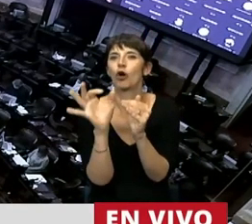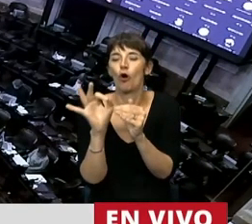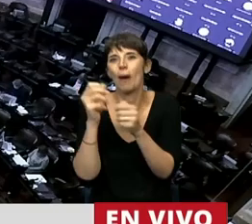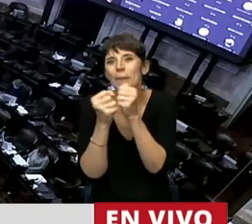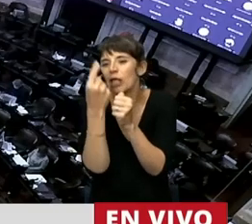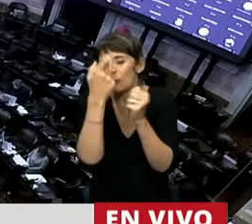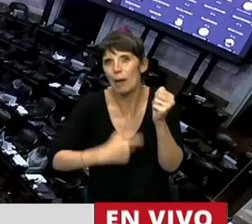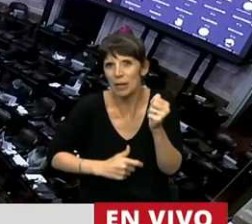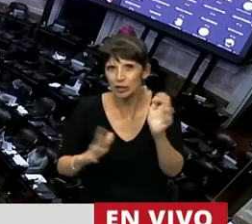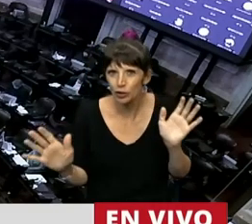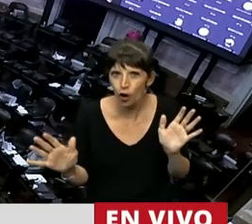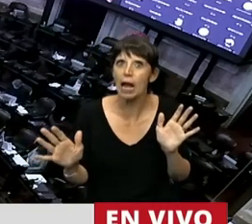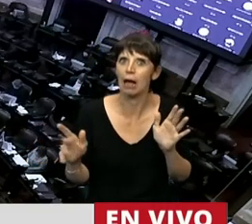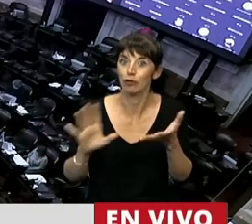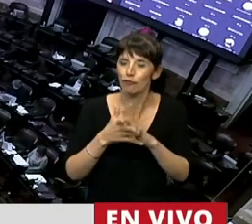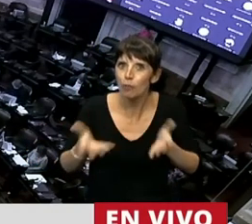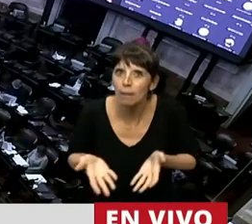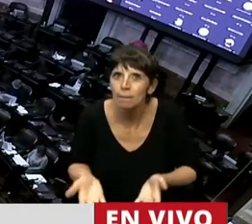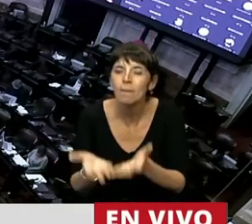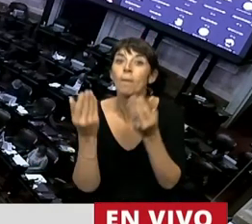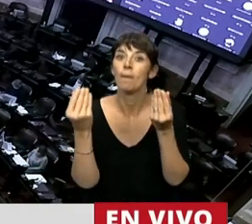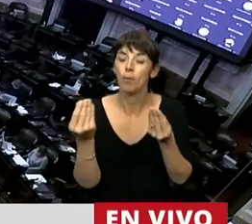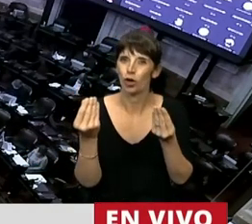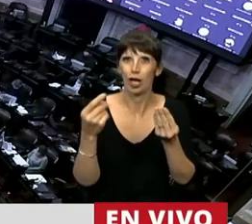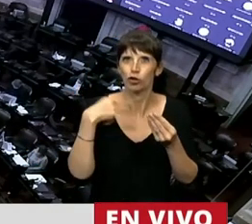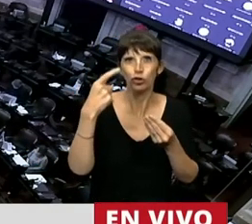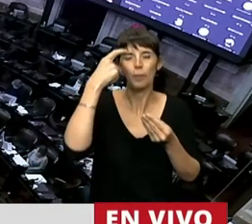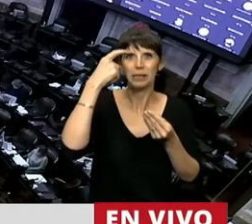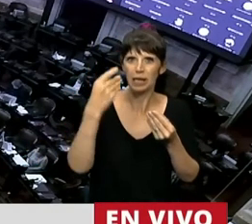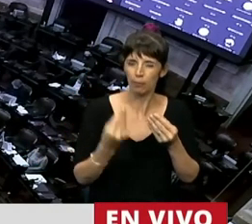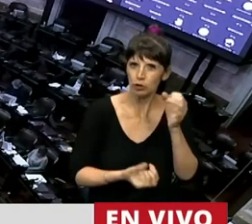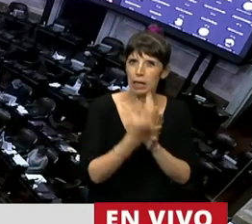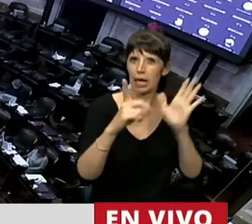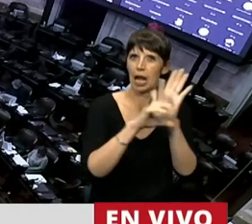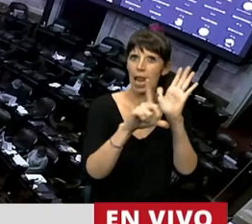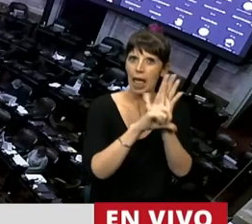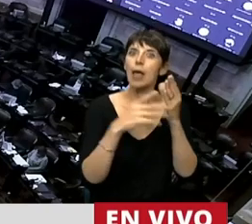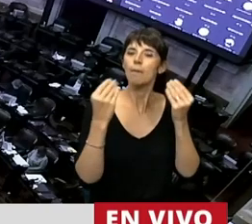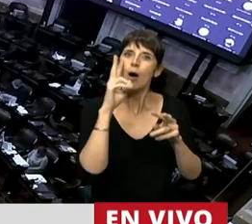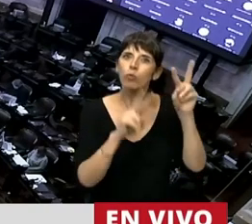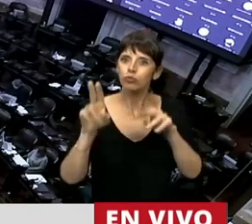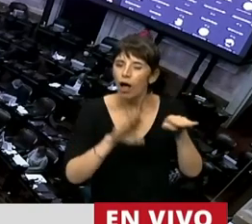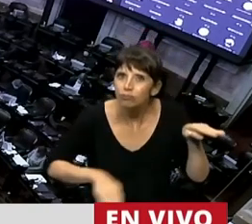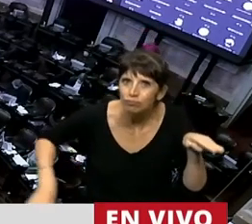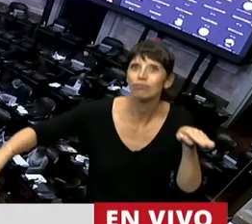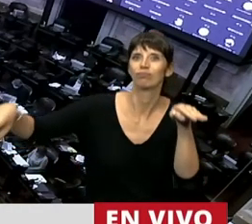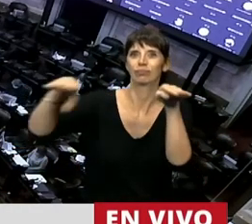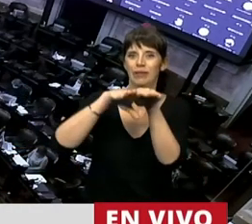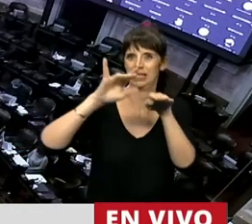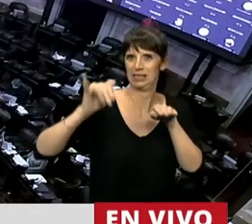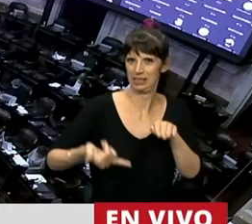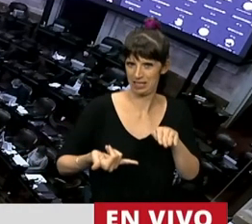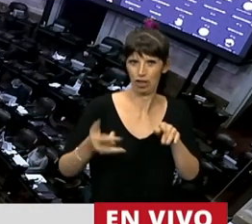viene asociado a eso. Pero por sobre todas las cosas nos complace sinceramente poder apoyar a las empresas micro,